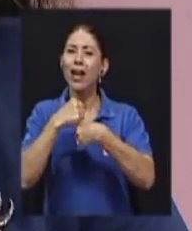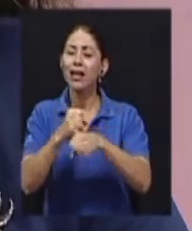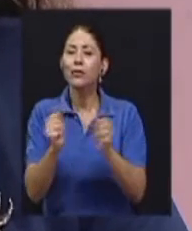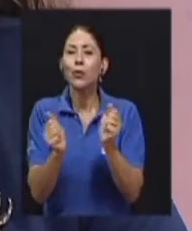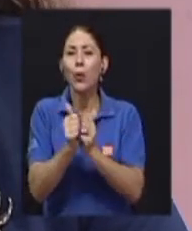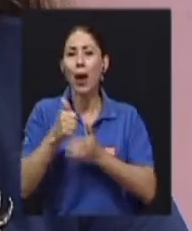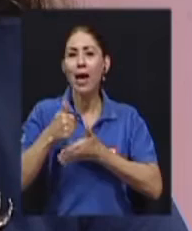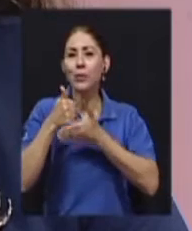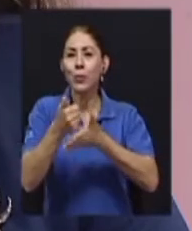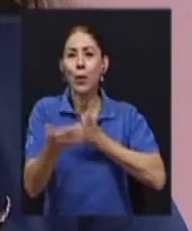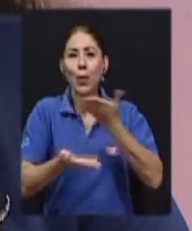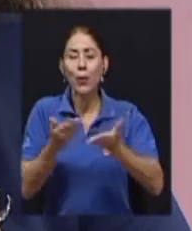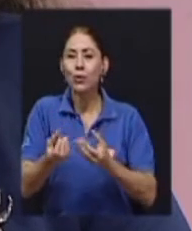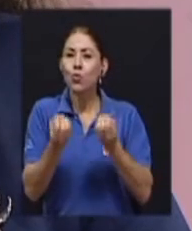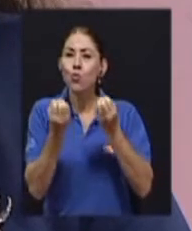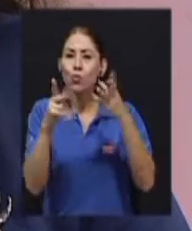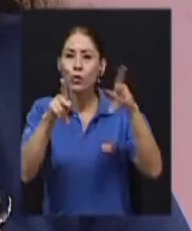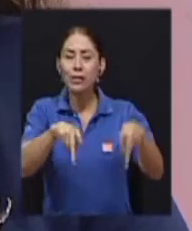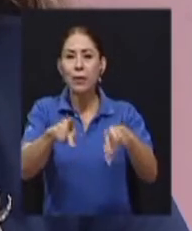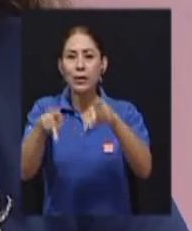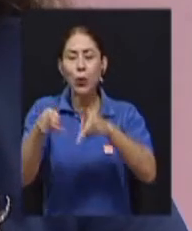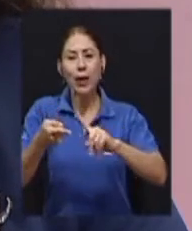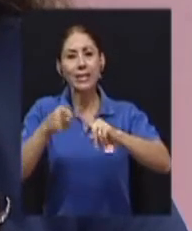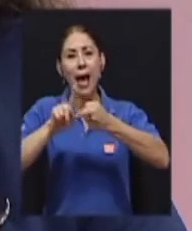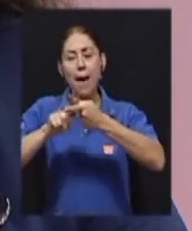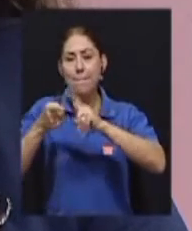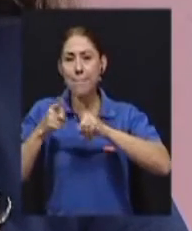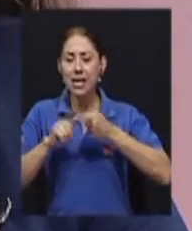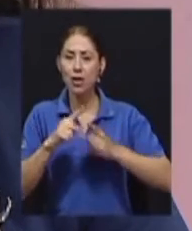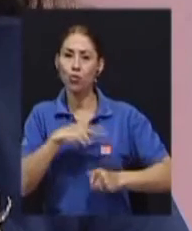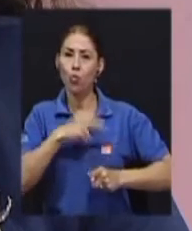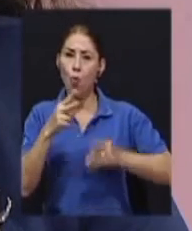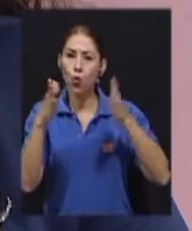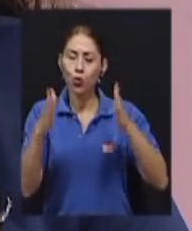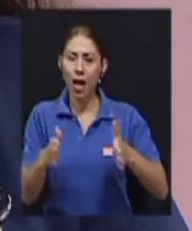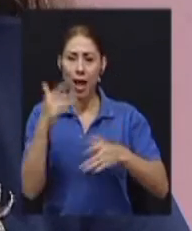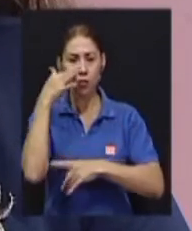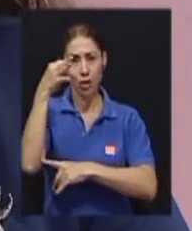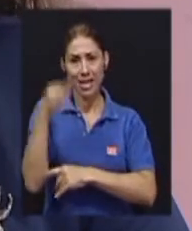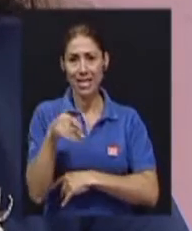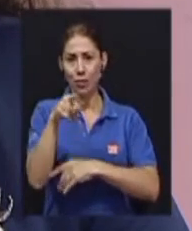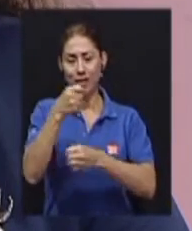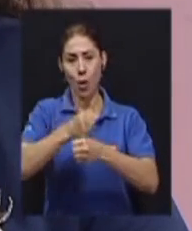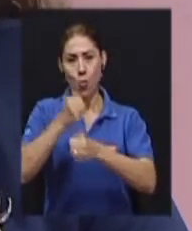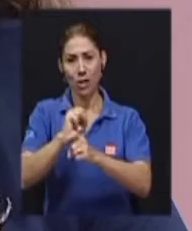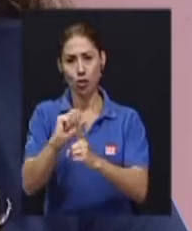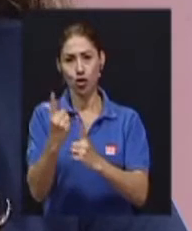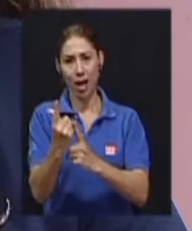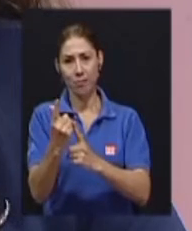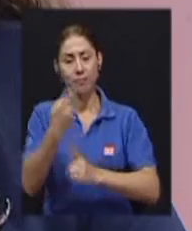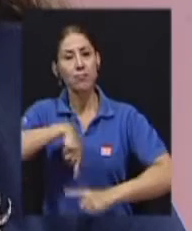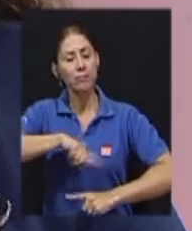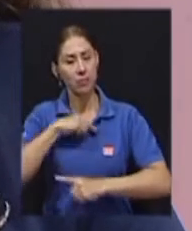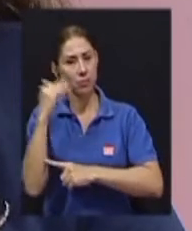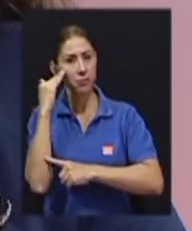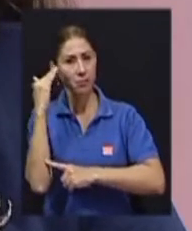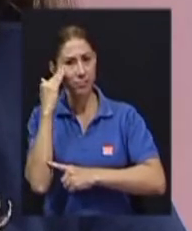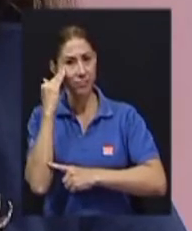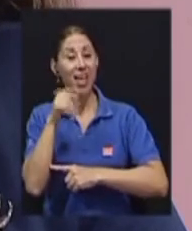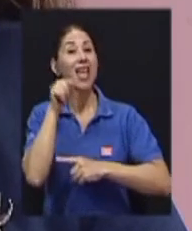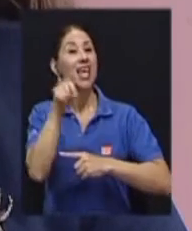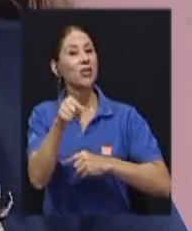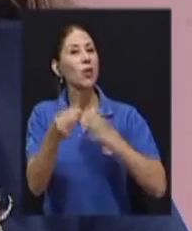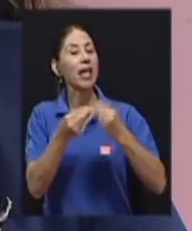personas, amigas, voluntarios que creyeron en esta obra social, que sabemos que es una alianza público